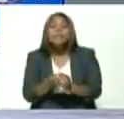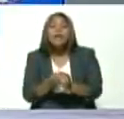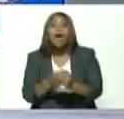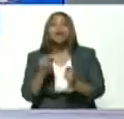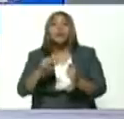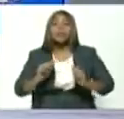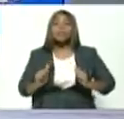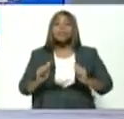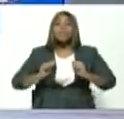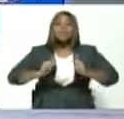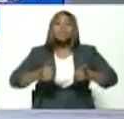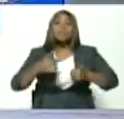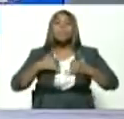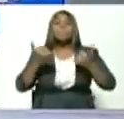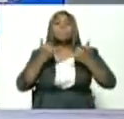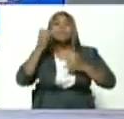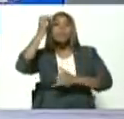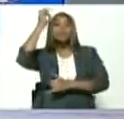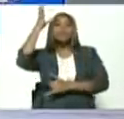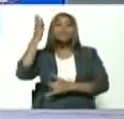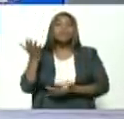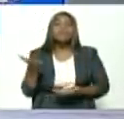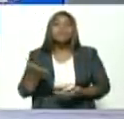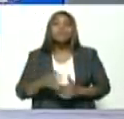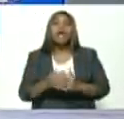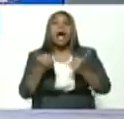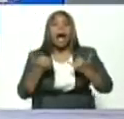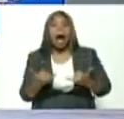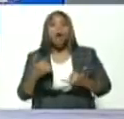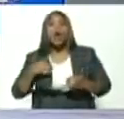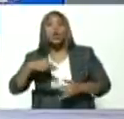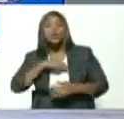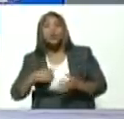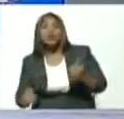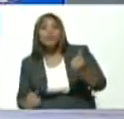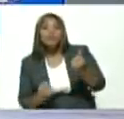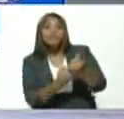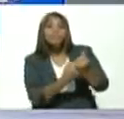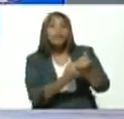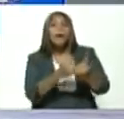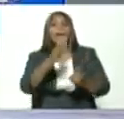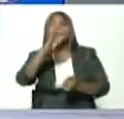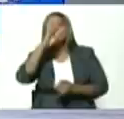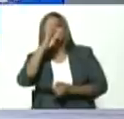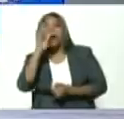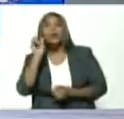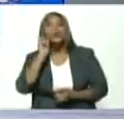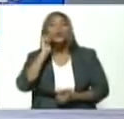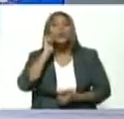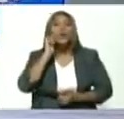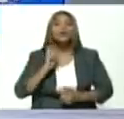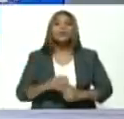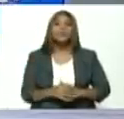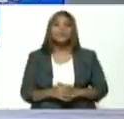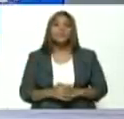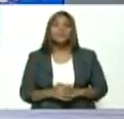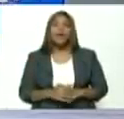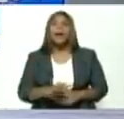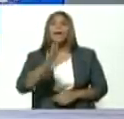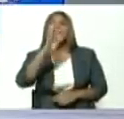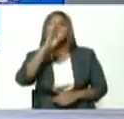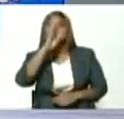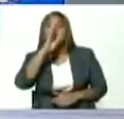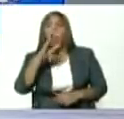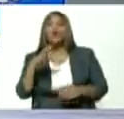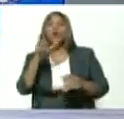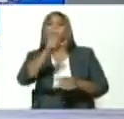por iniciativa propia. Y ahora los estamos apoyando con el Banco de la Mujer, con el Banco de la